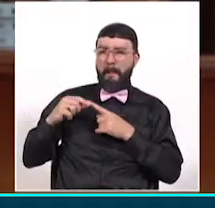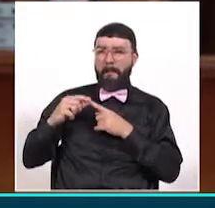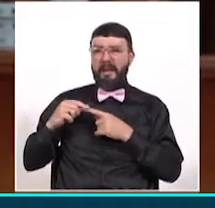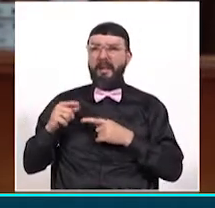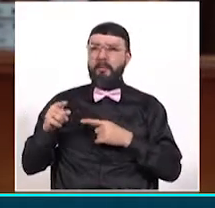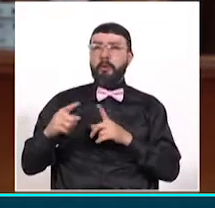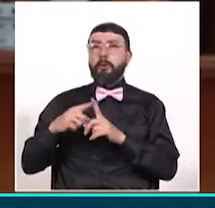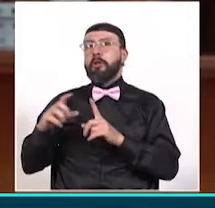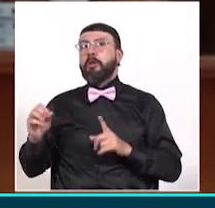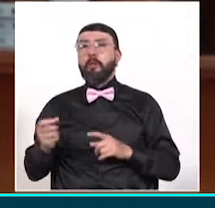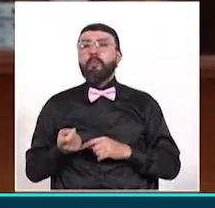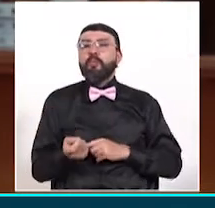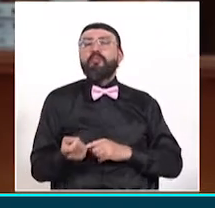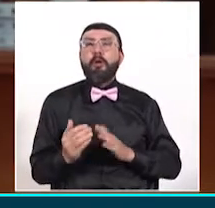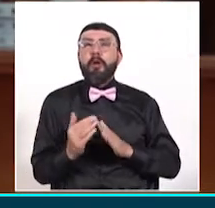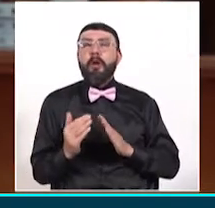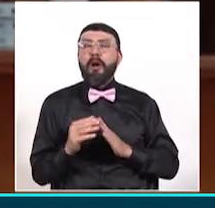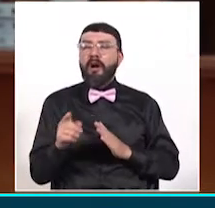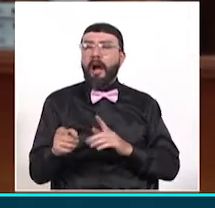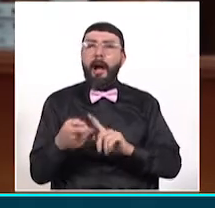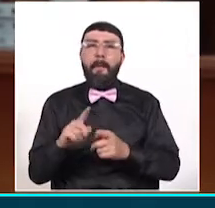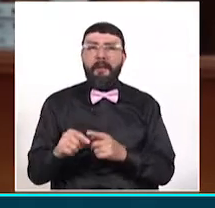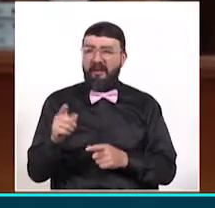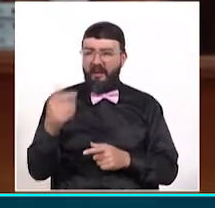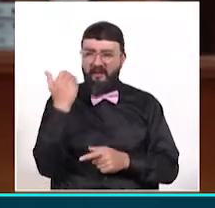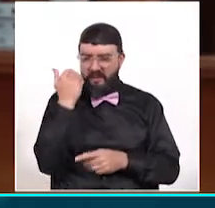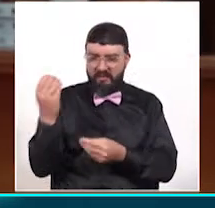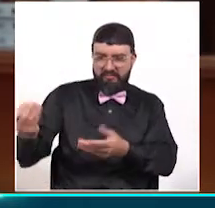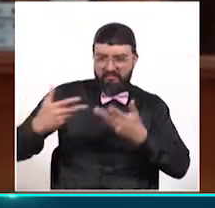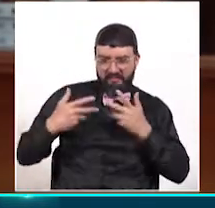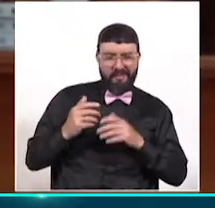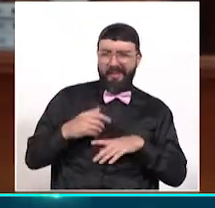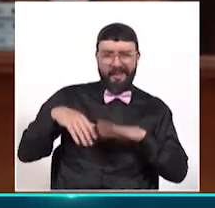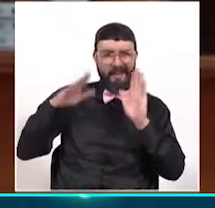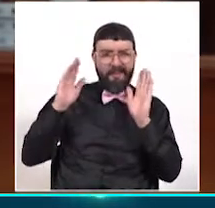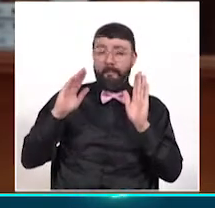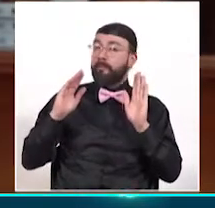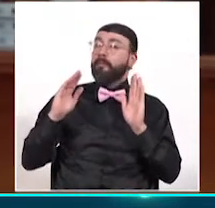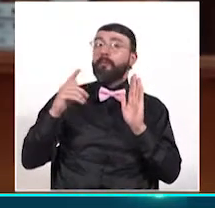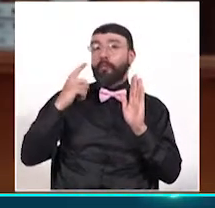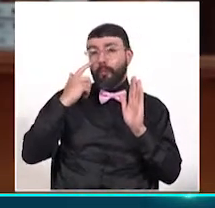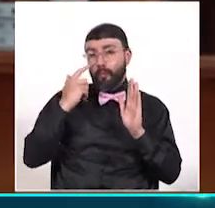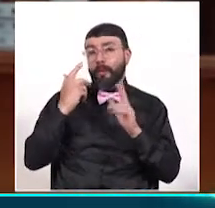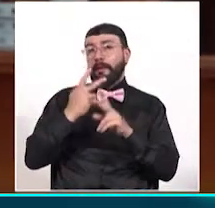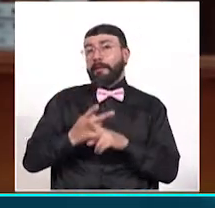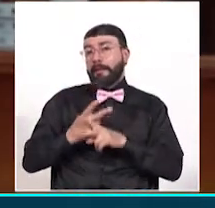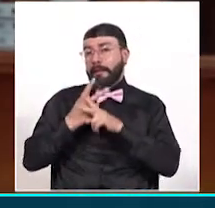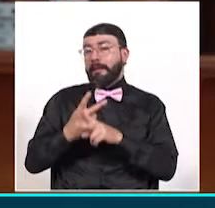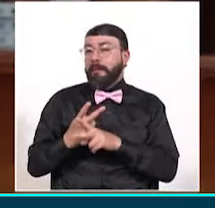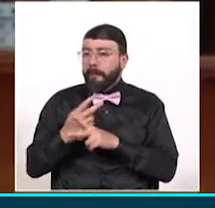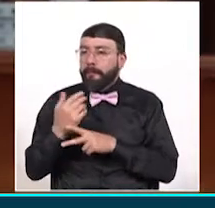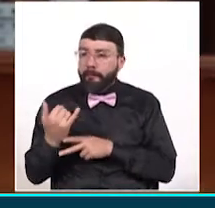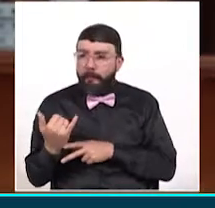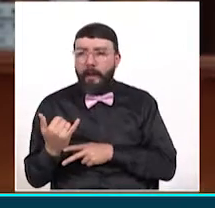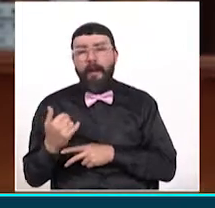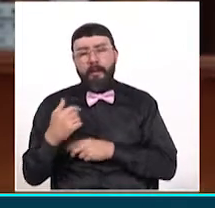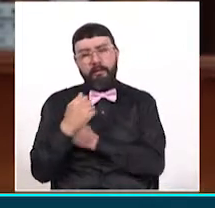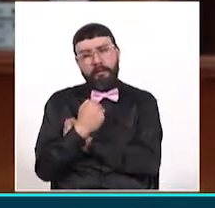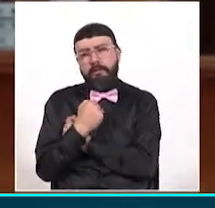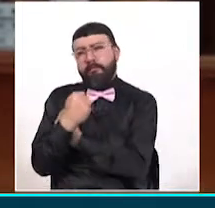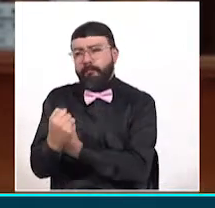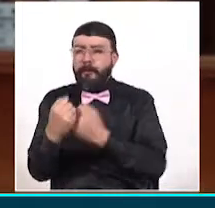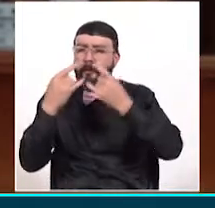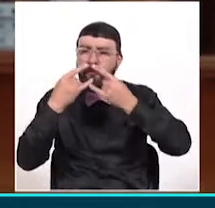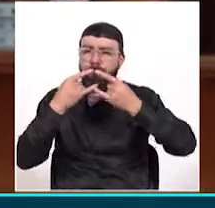vecino, el amigo no nos va a contagiar de COVID-19 y es allí donde debemos demostrarle el amor a nuestros